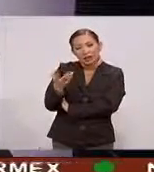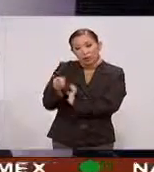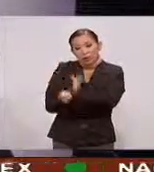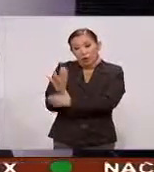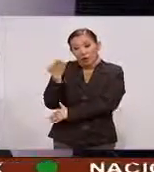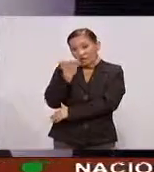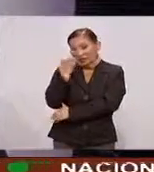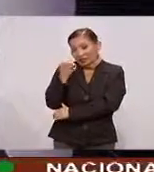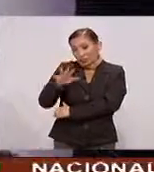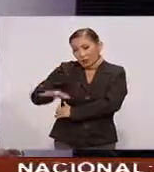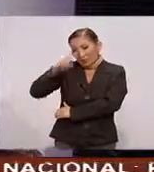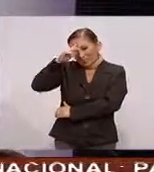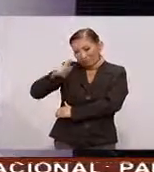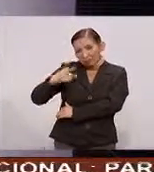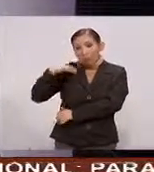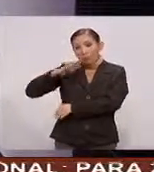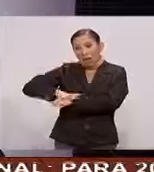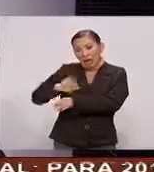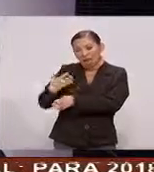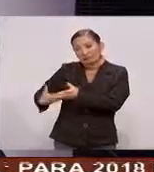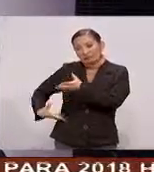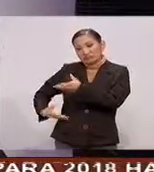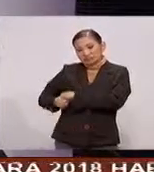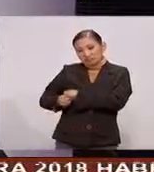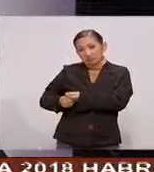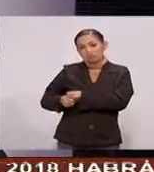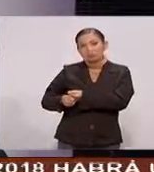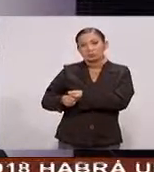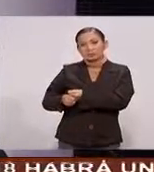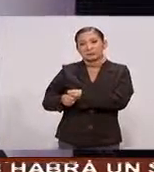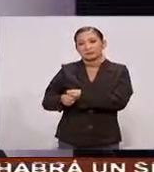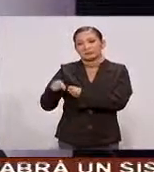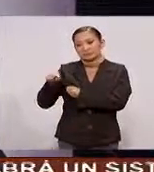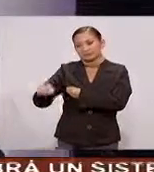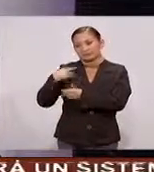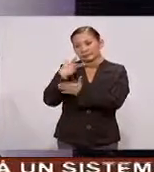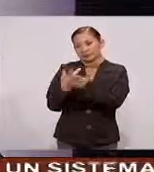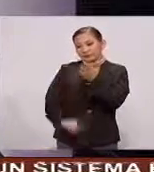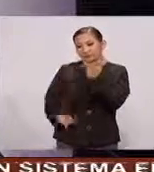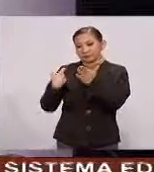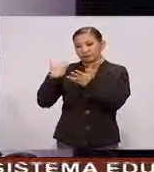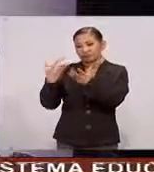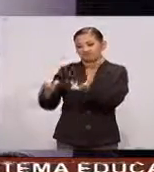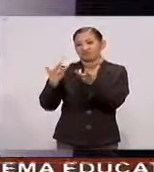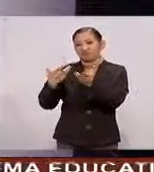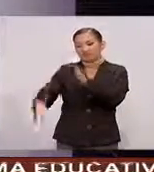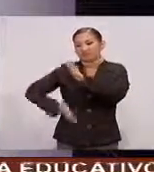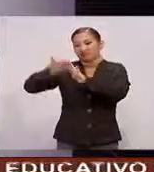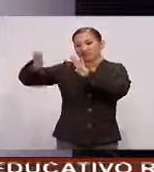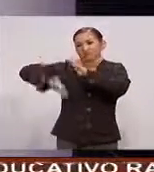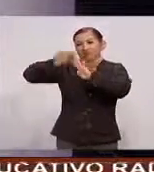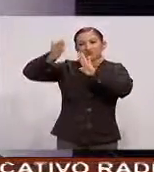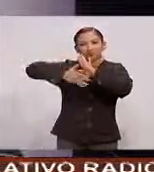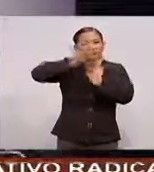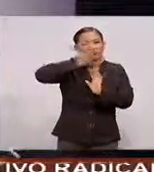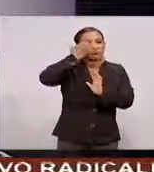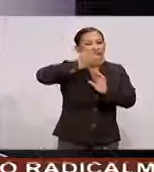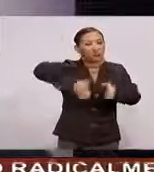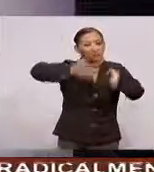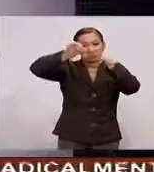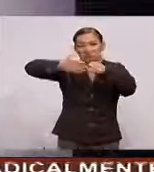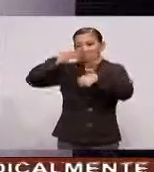escuela Mexicana Incluyendo Este programa Tan ambicioso En infraestructura Escolar